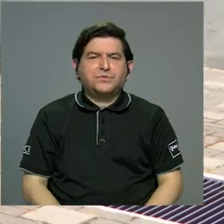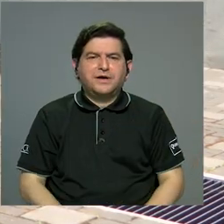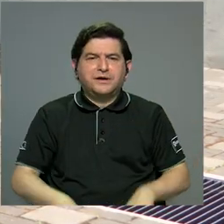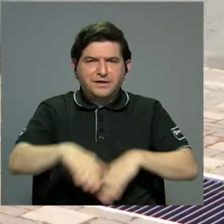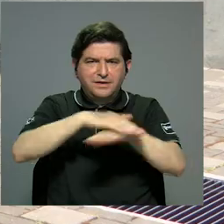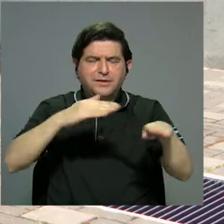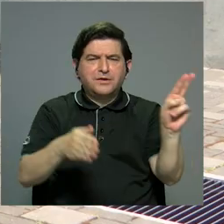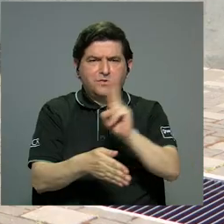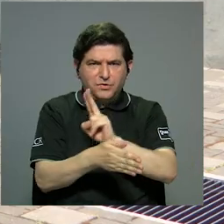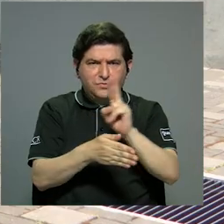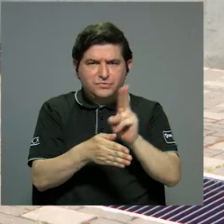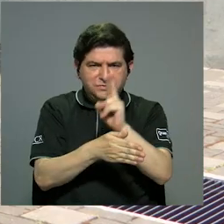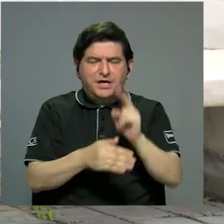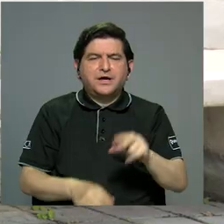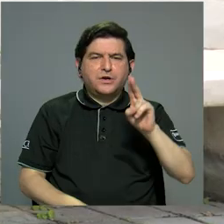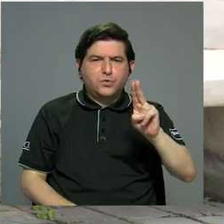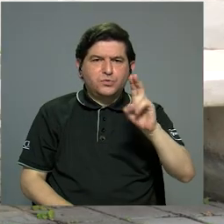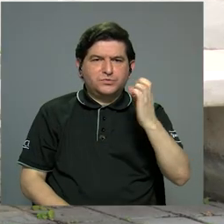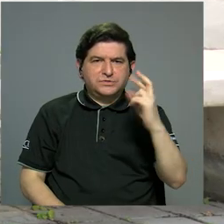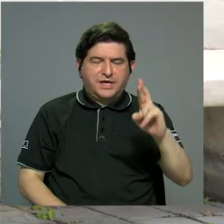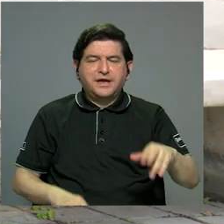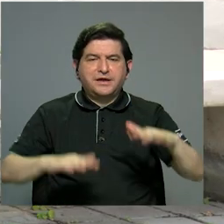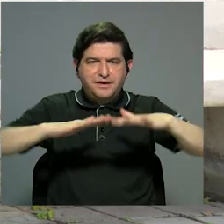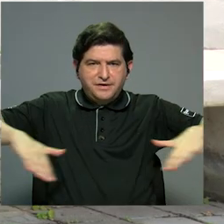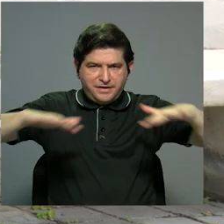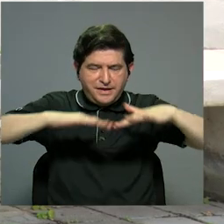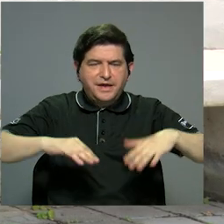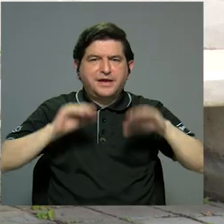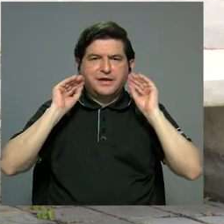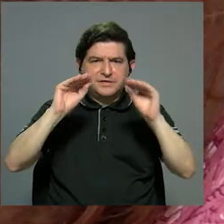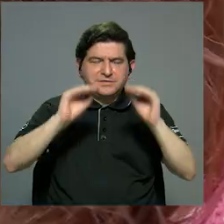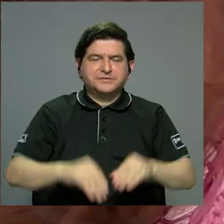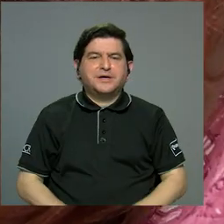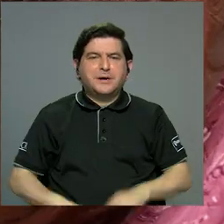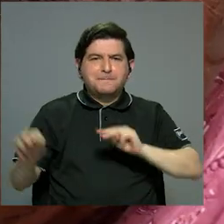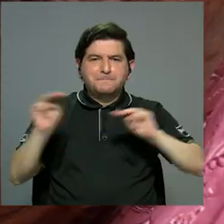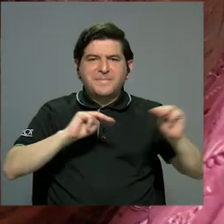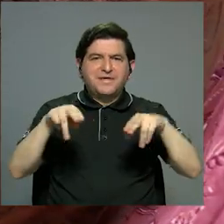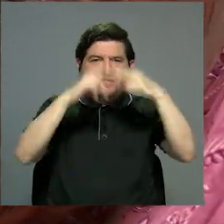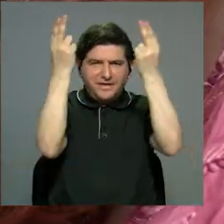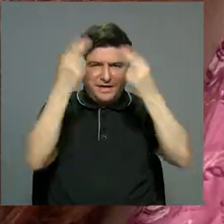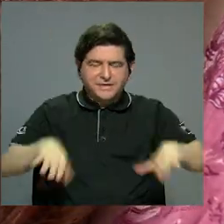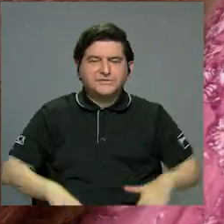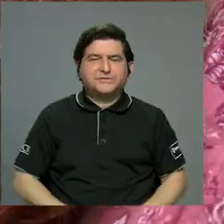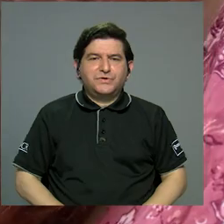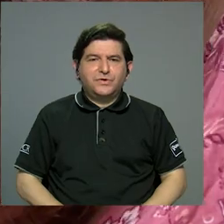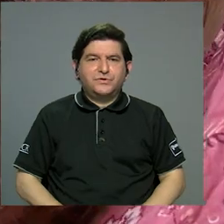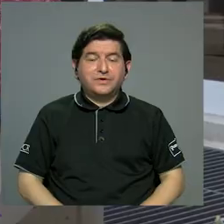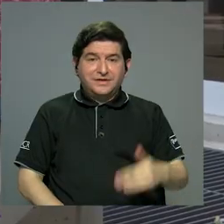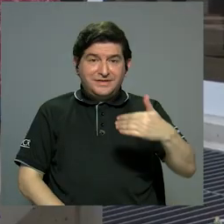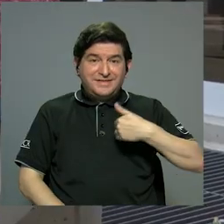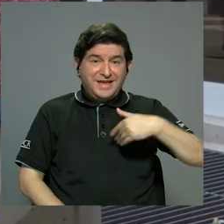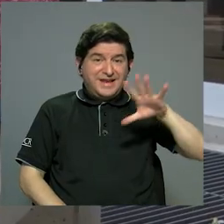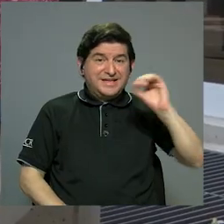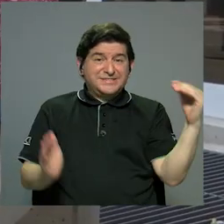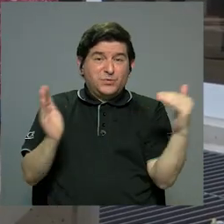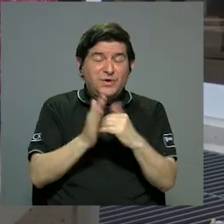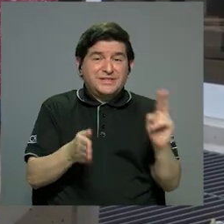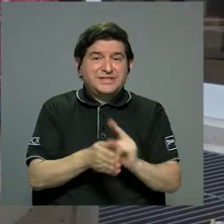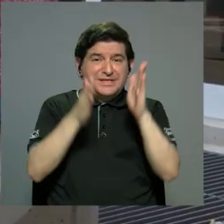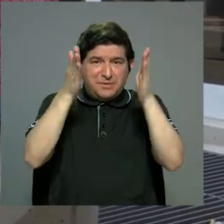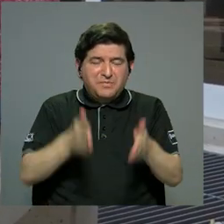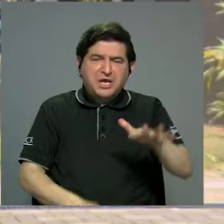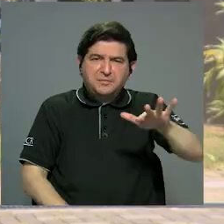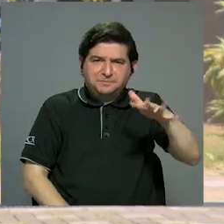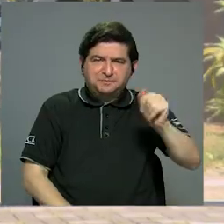plataforma más utilizada por la UCR como entorno pedagógico ha sido Mediación Virtual, plataforma que cuenta con 50.000